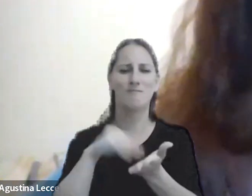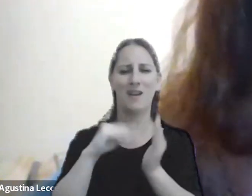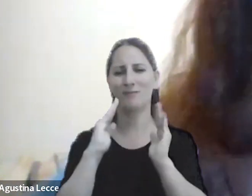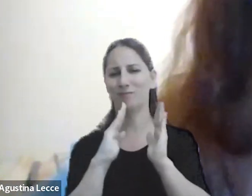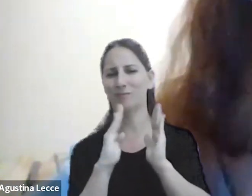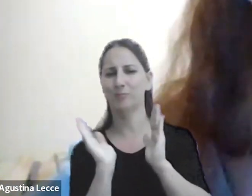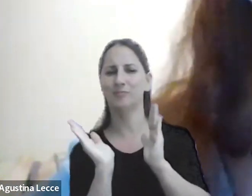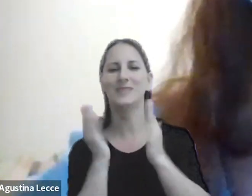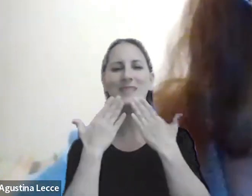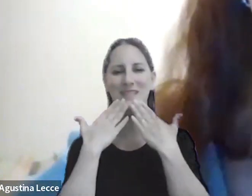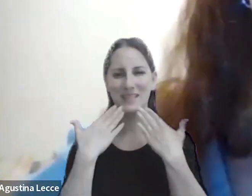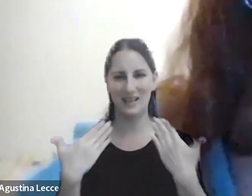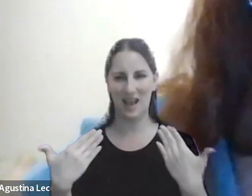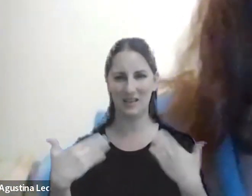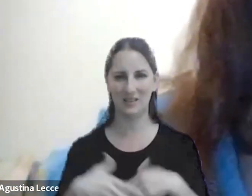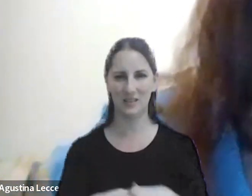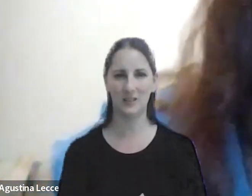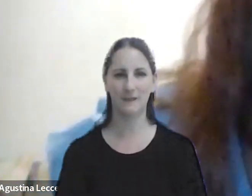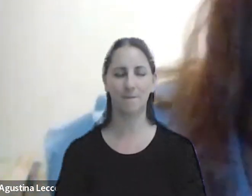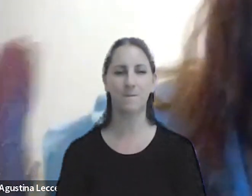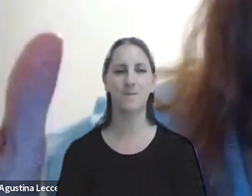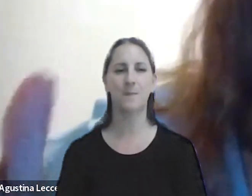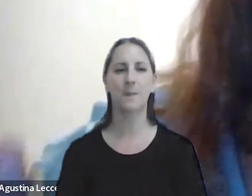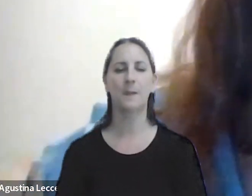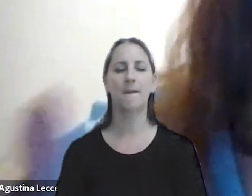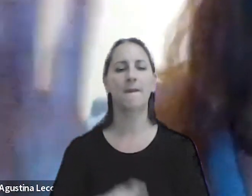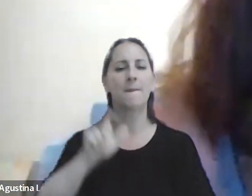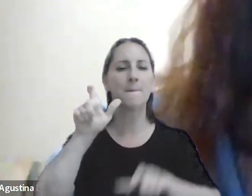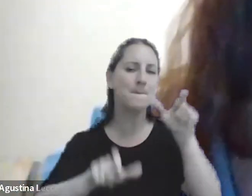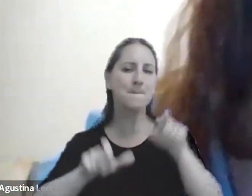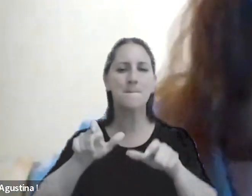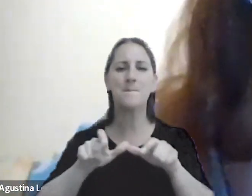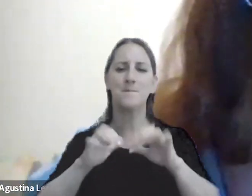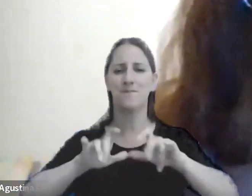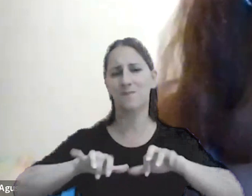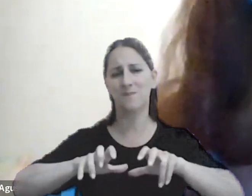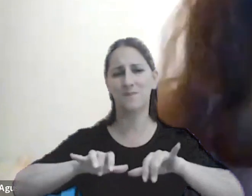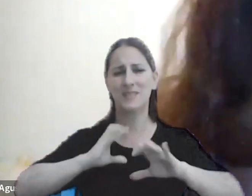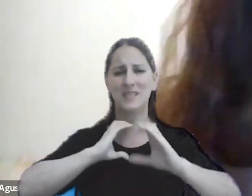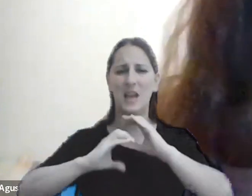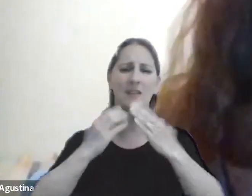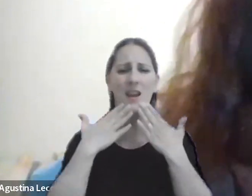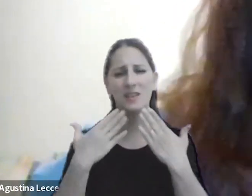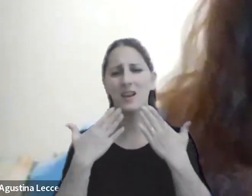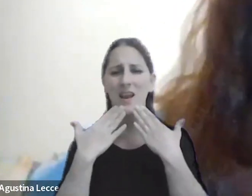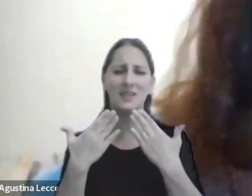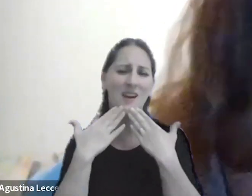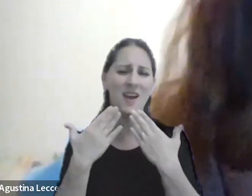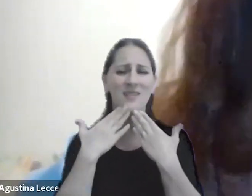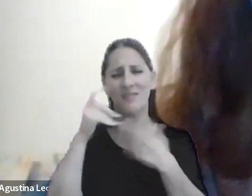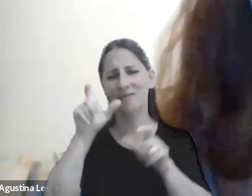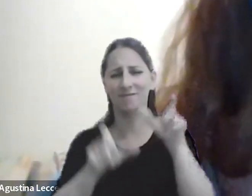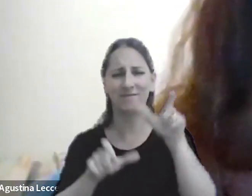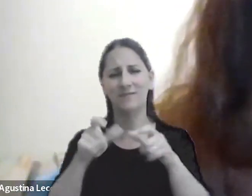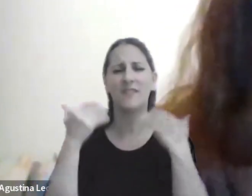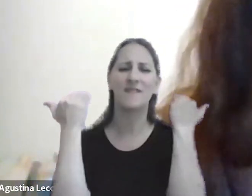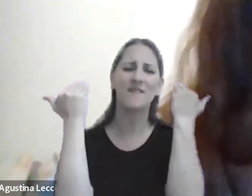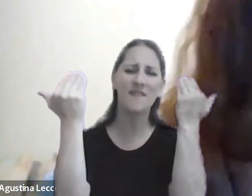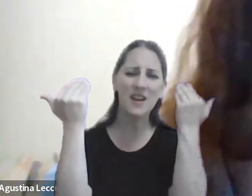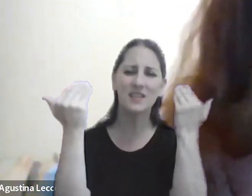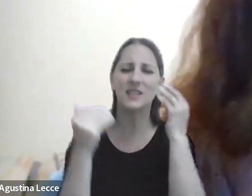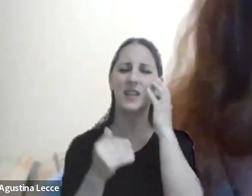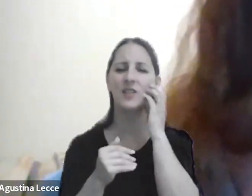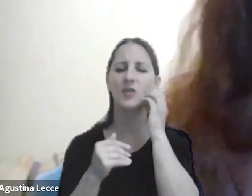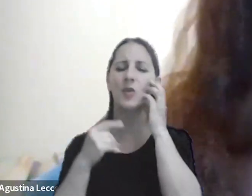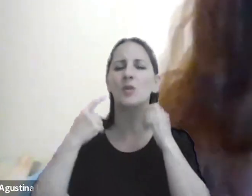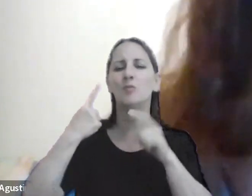que te lo agradezco muchísimo agradecen todos desde ya vas a ver seguramente en el chat los agradecimientos y las felicitaciones por